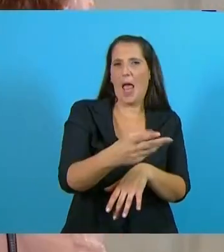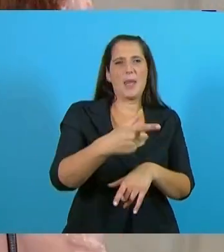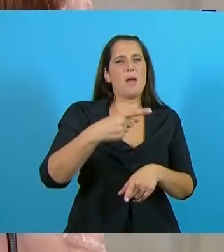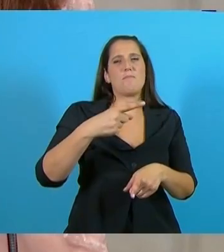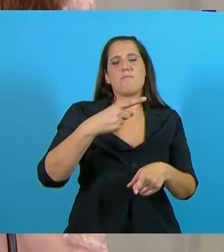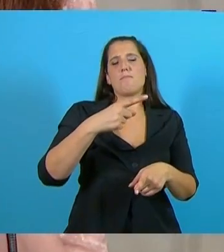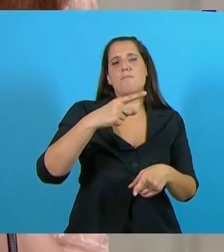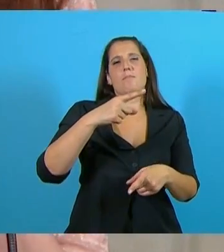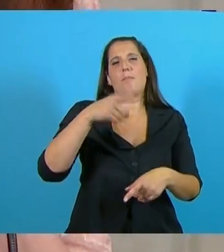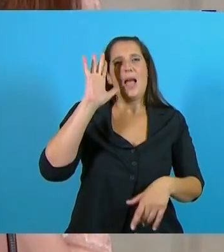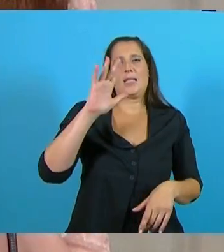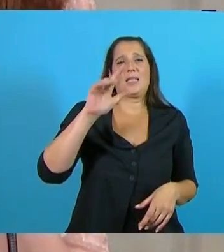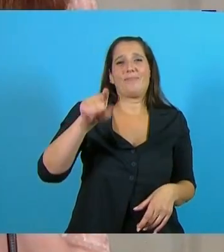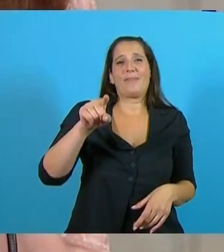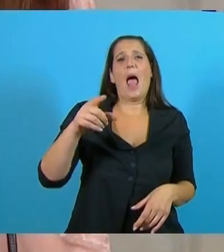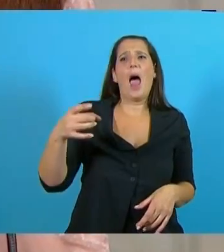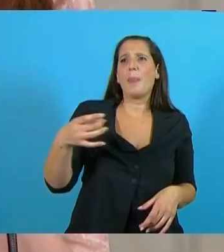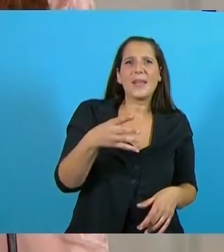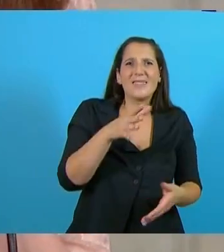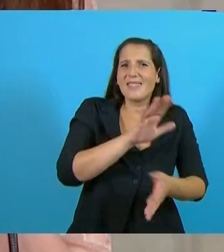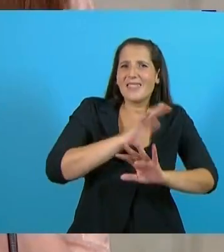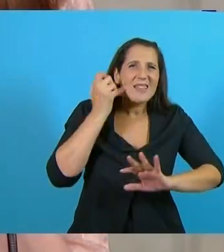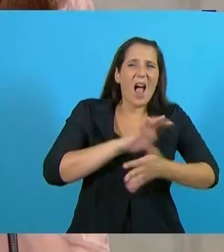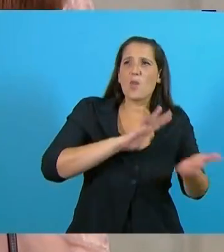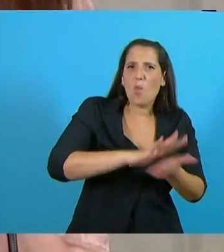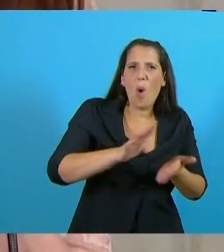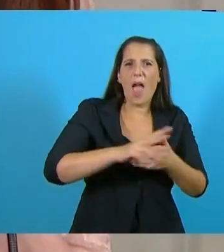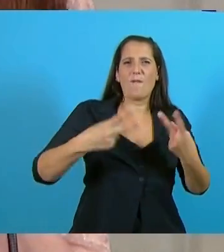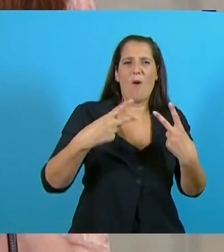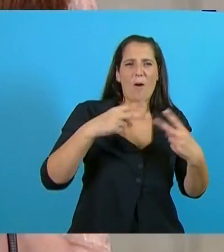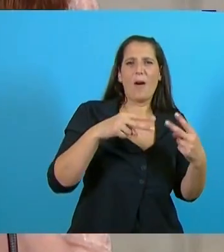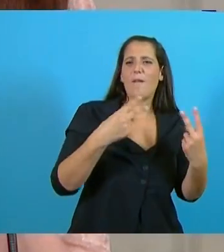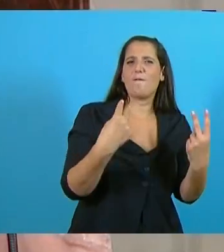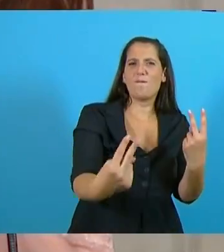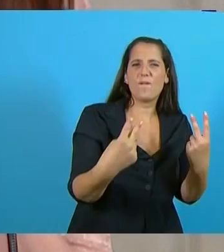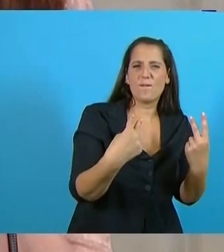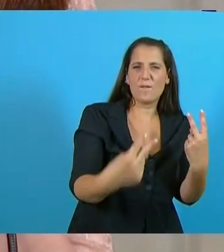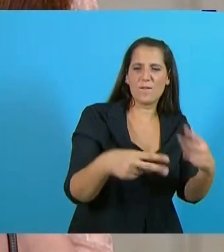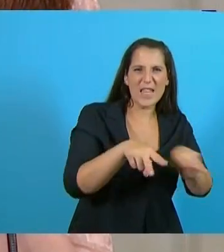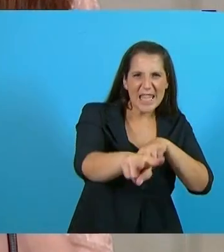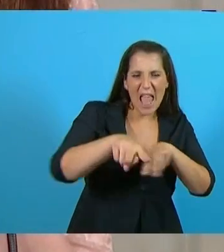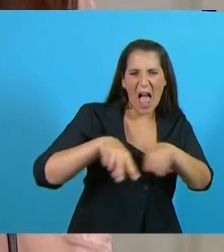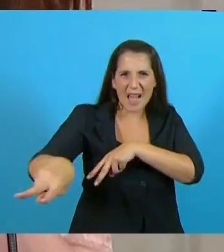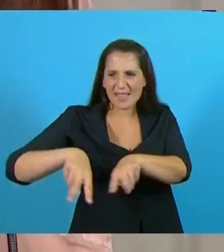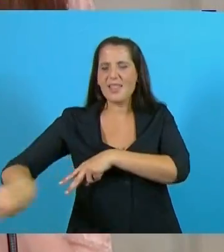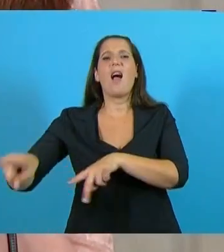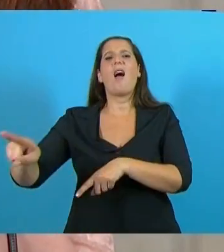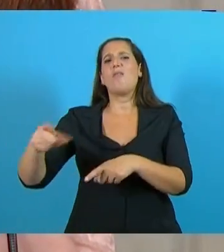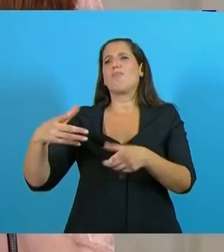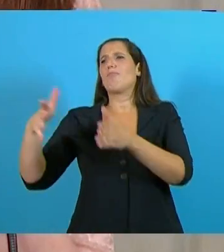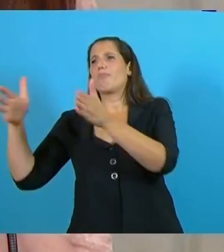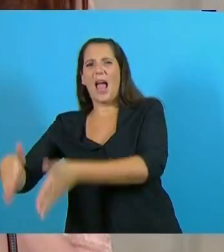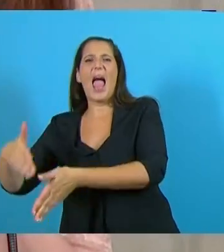Lamba, ya hemos hecho toda la renovación de vías y de flota del Sarmiento, del San